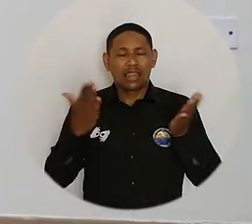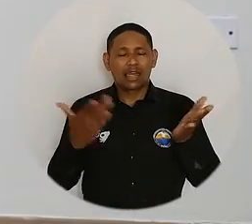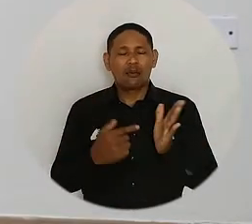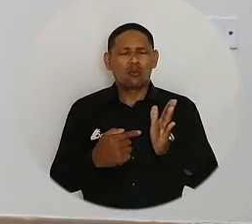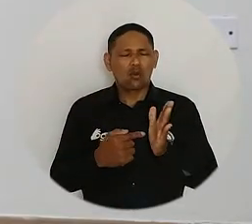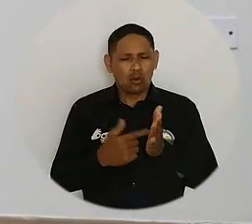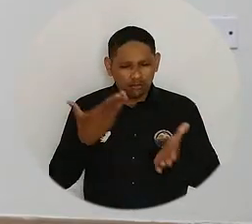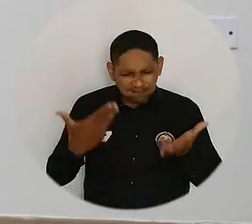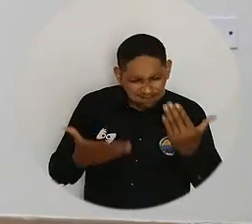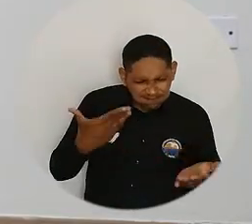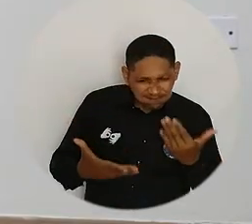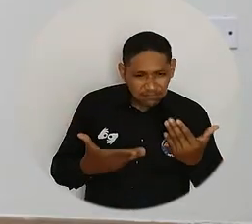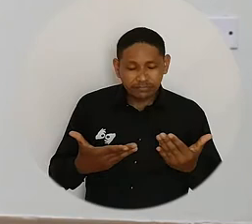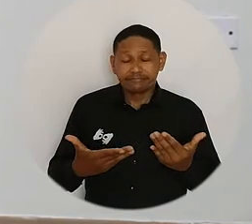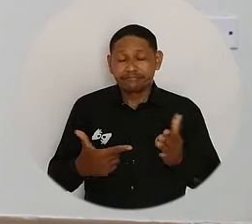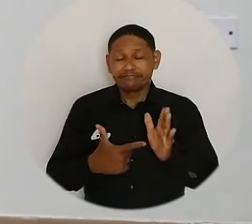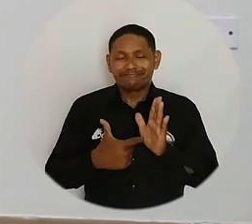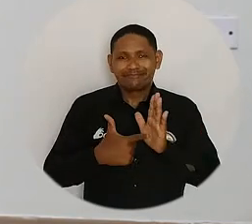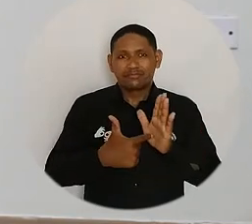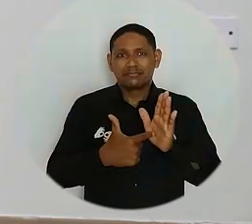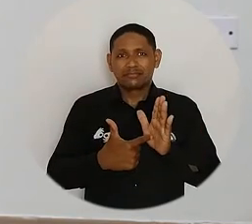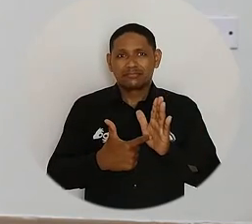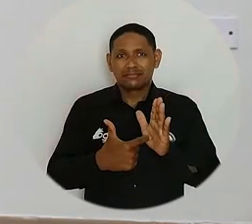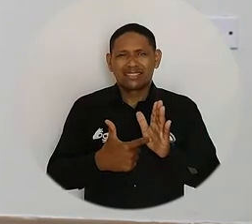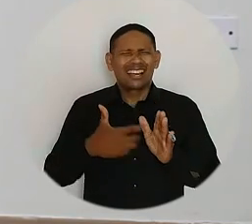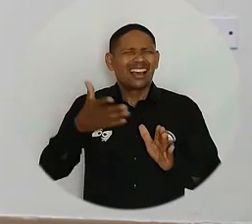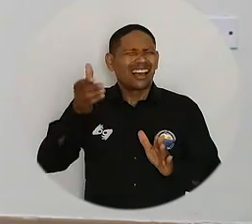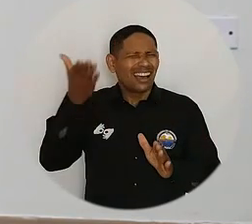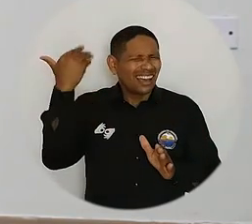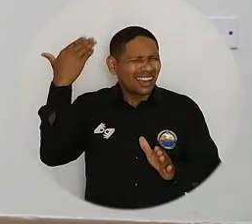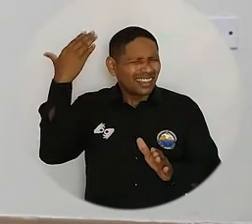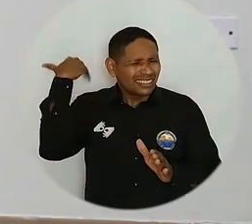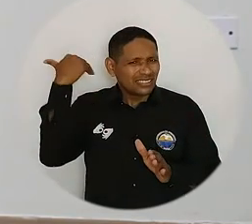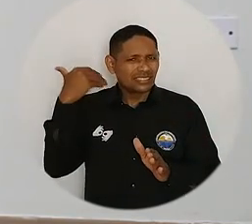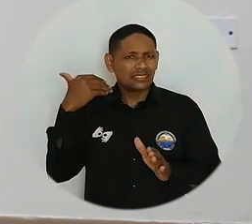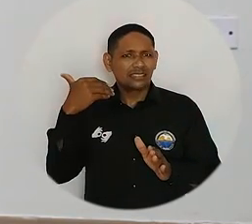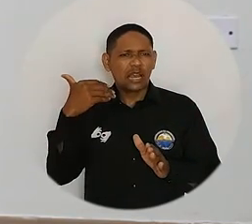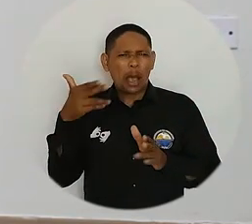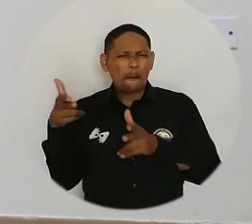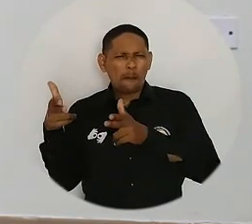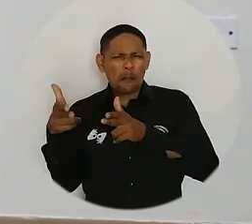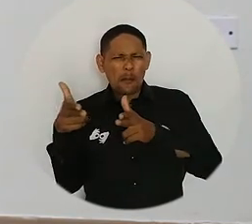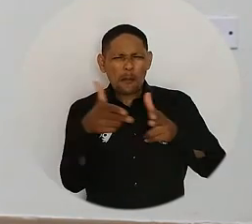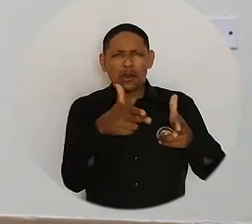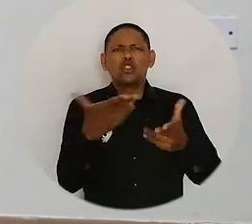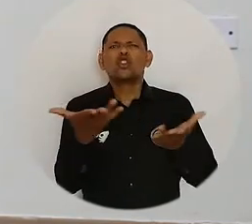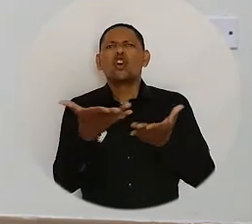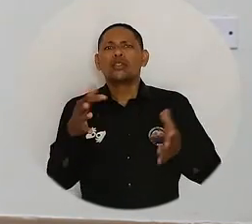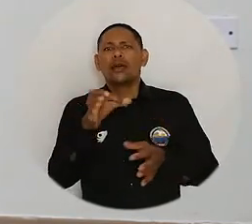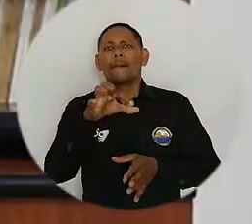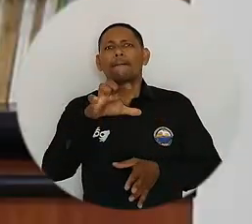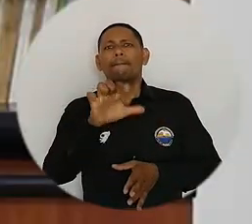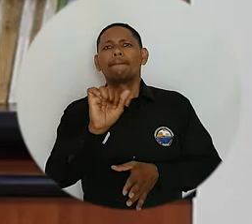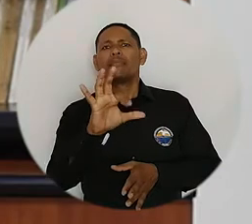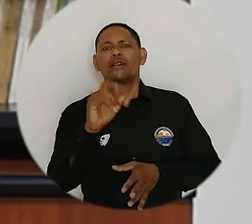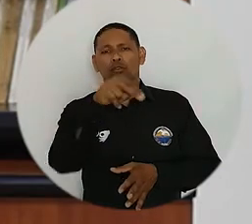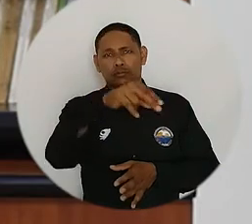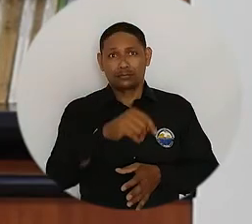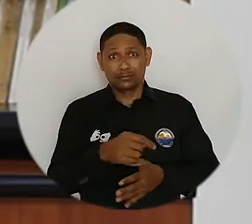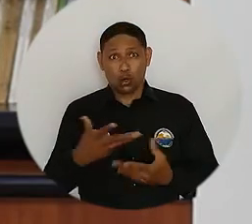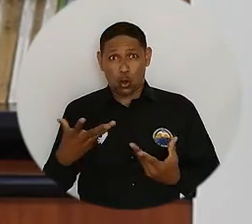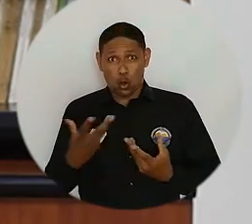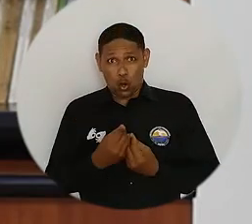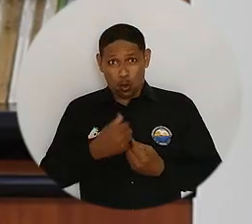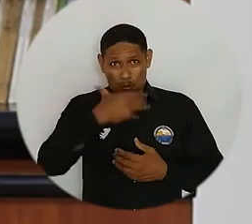el resultado funesto de la reconstrucción de la memoria de la masacre del Playón de Orozco, donde los